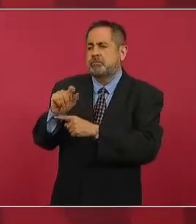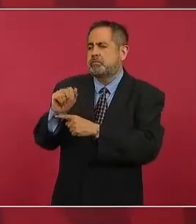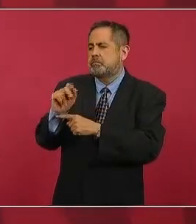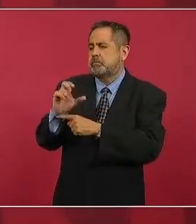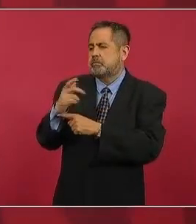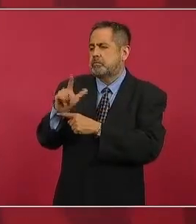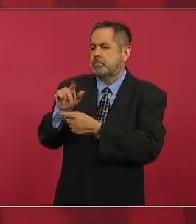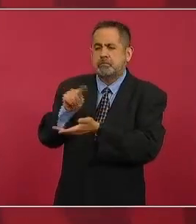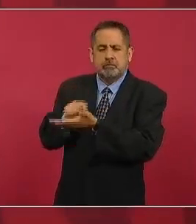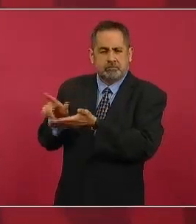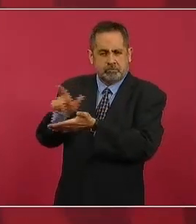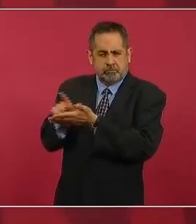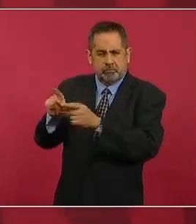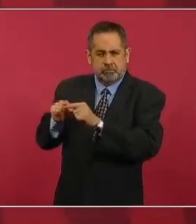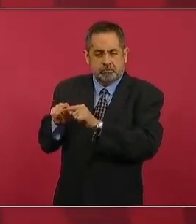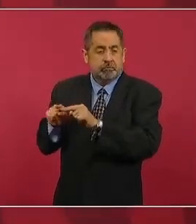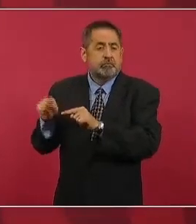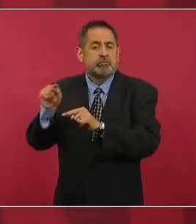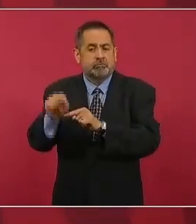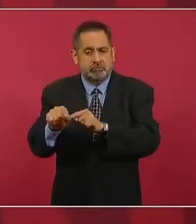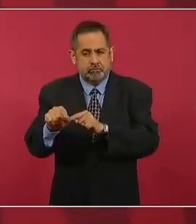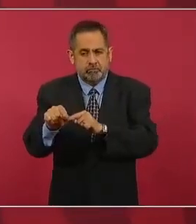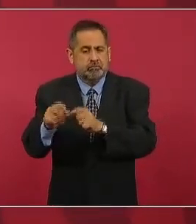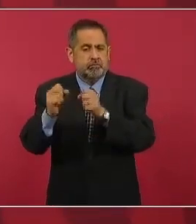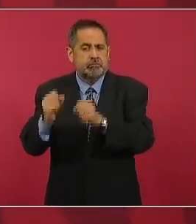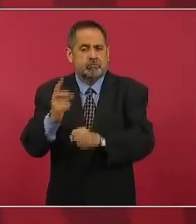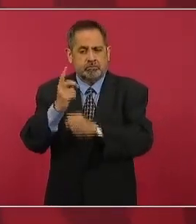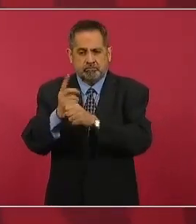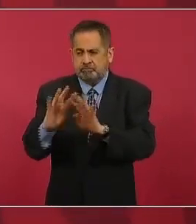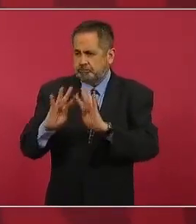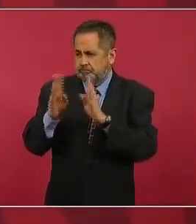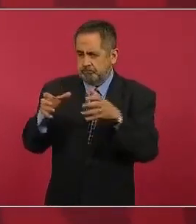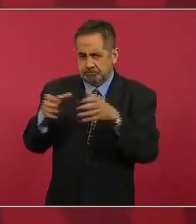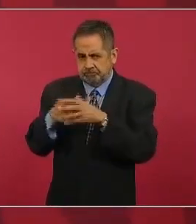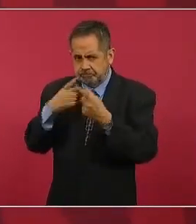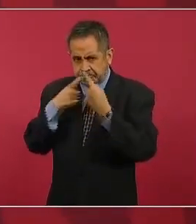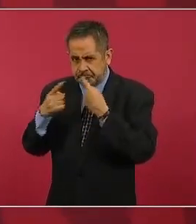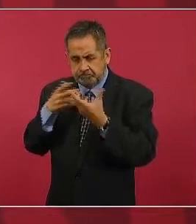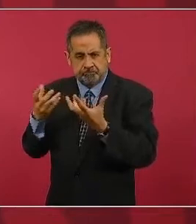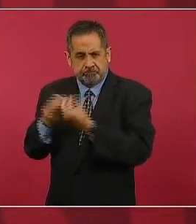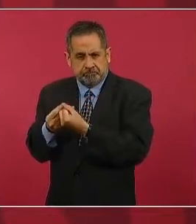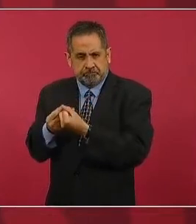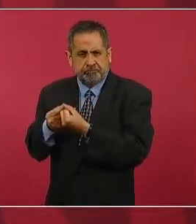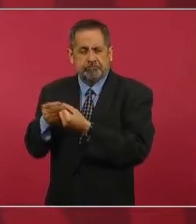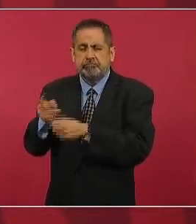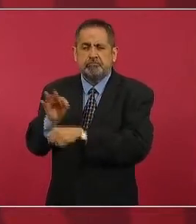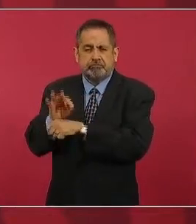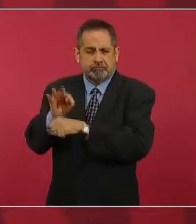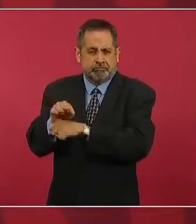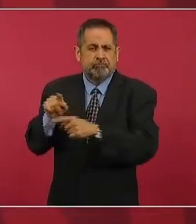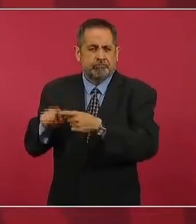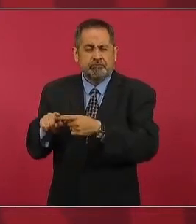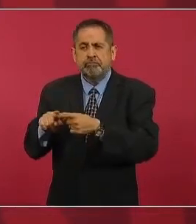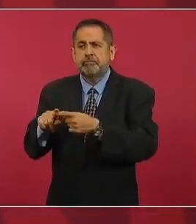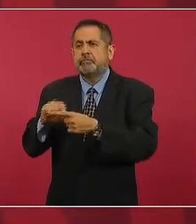con una reunión de Seguridad y Protección Ciudadana